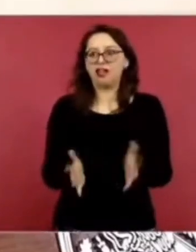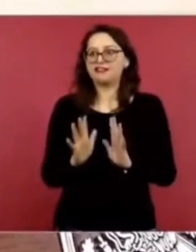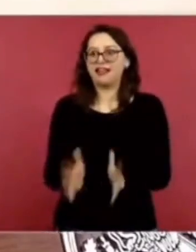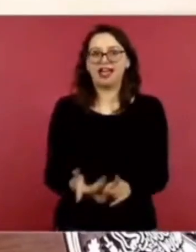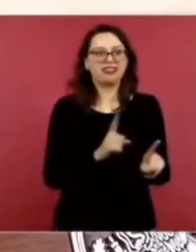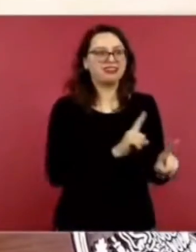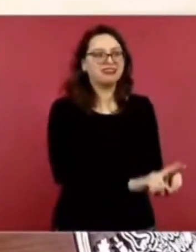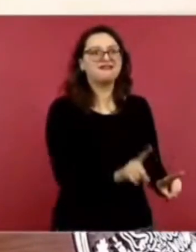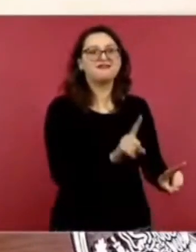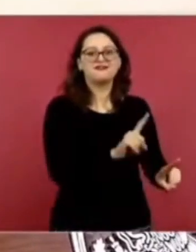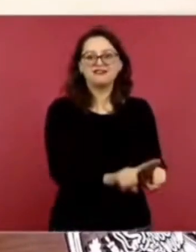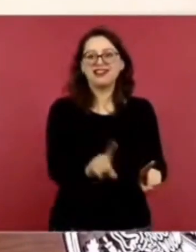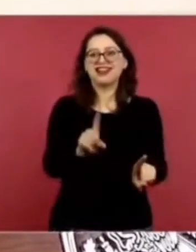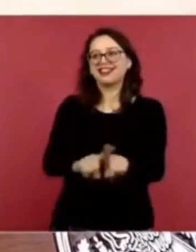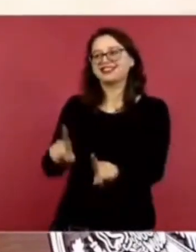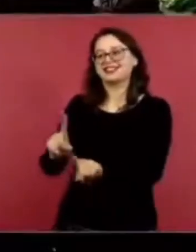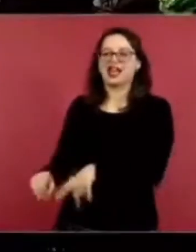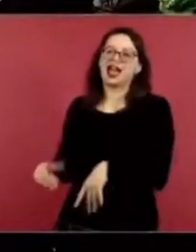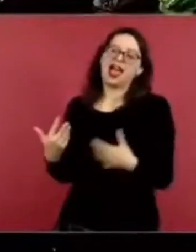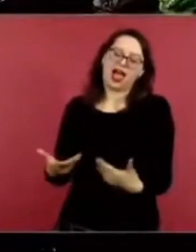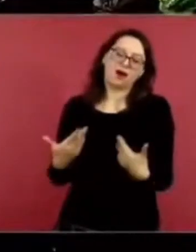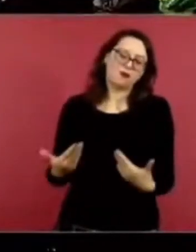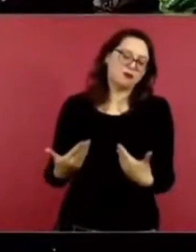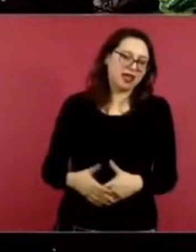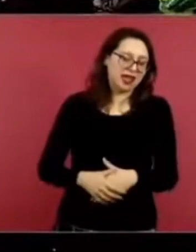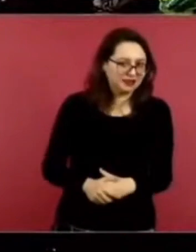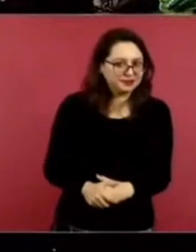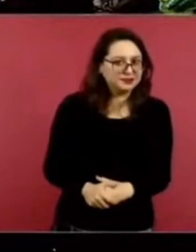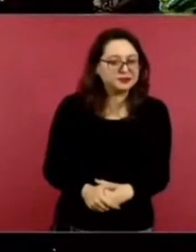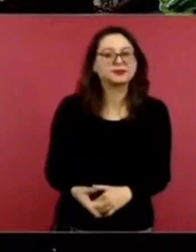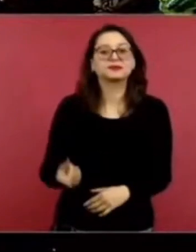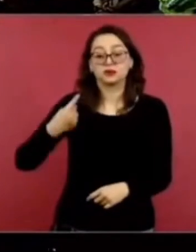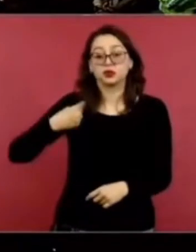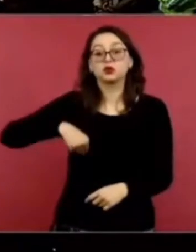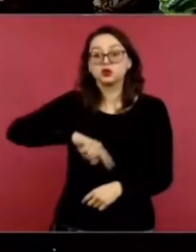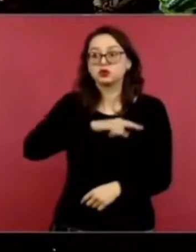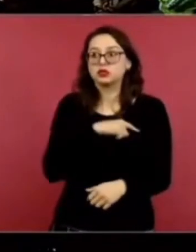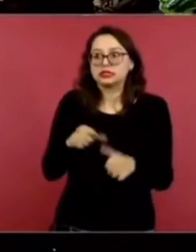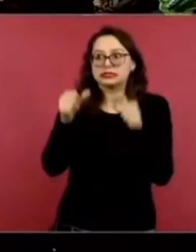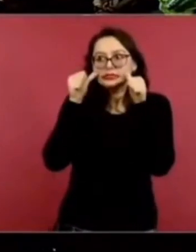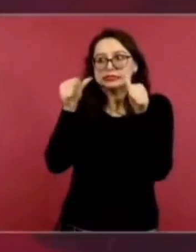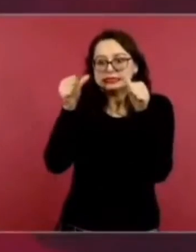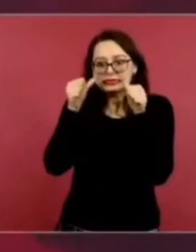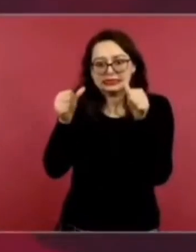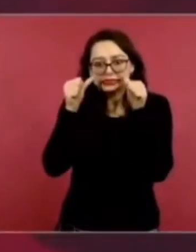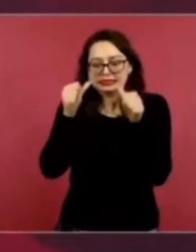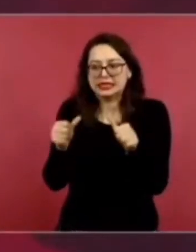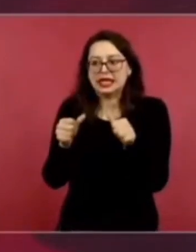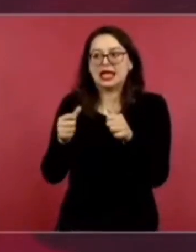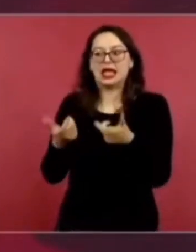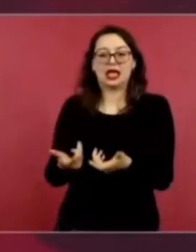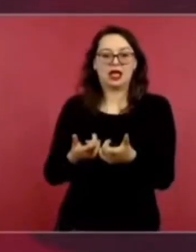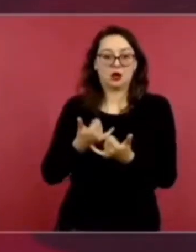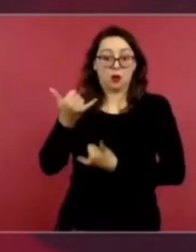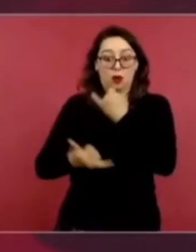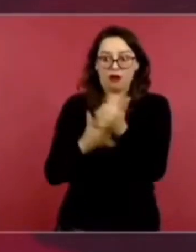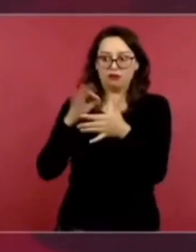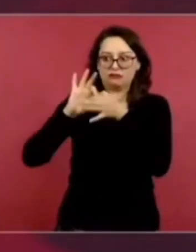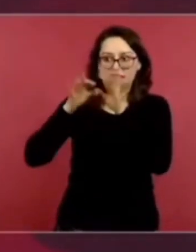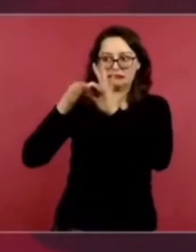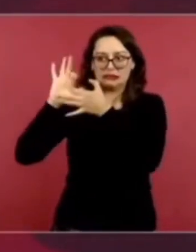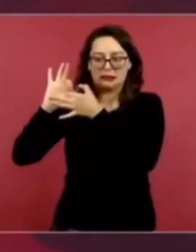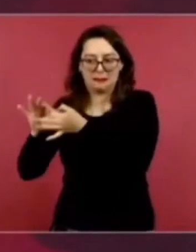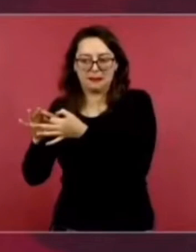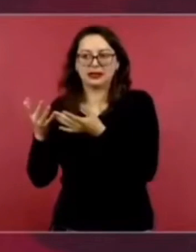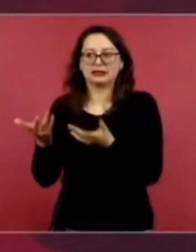de los panamericanos, ahí vamos, ahí vamos, ahí vamos, estamos en Chile, ¿sí?, y, este,